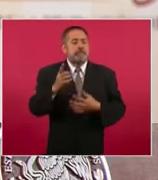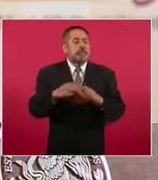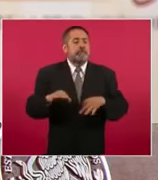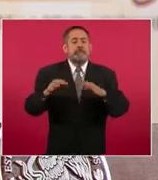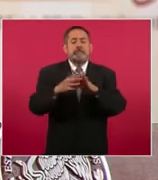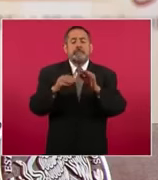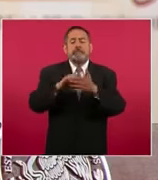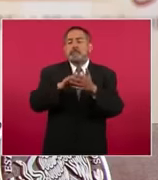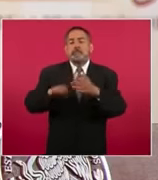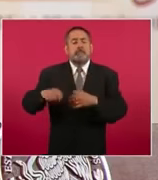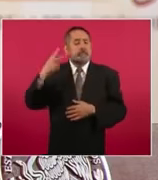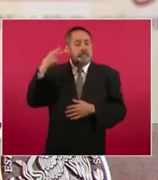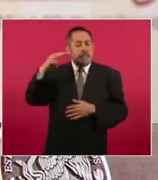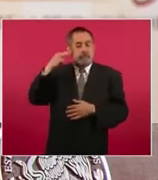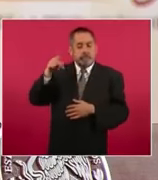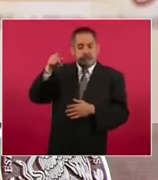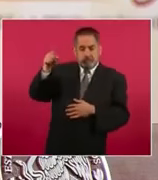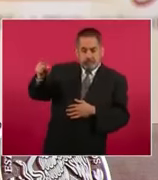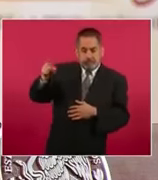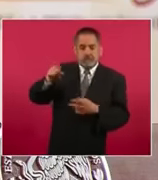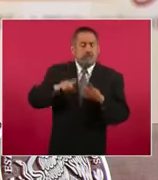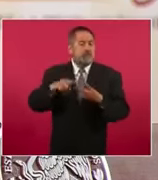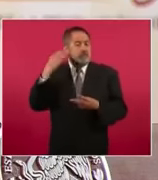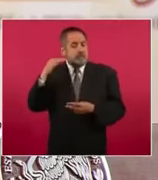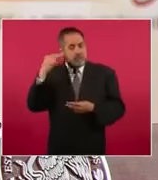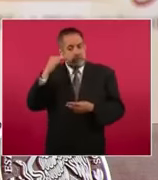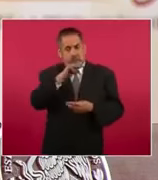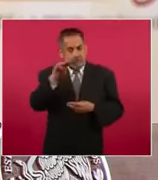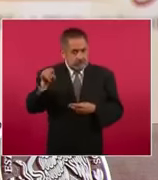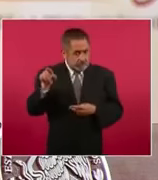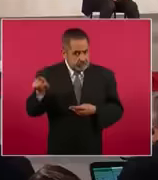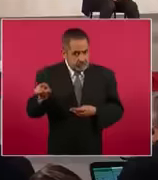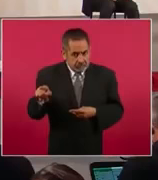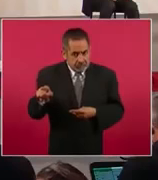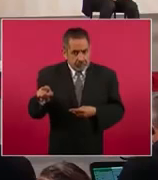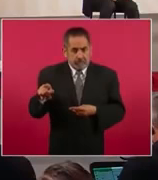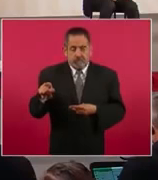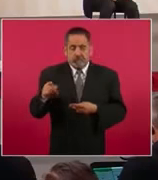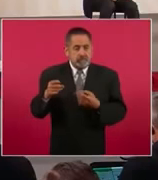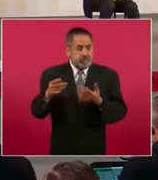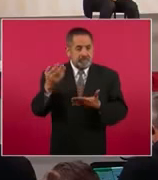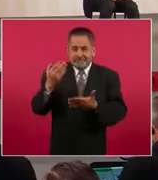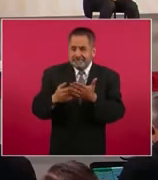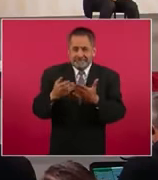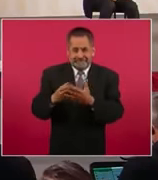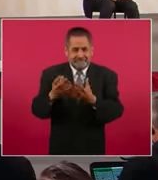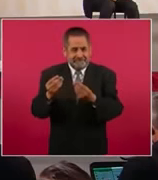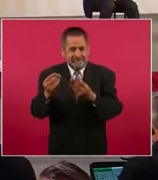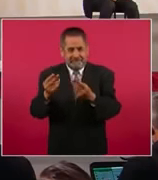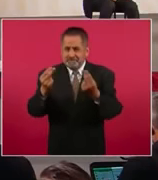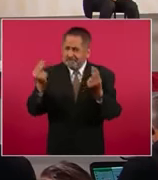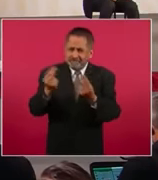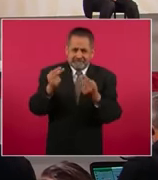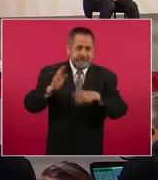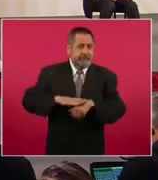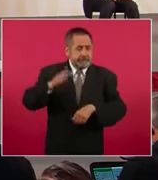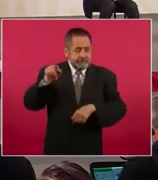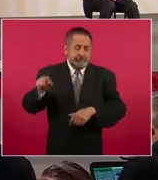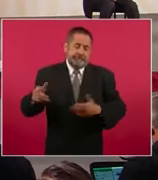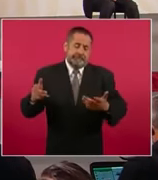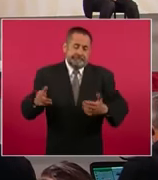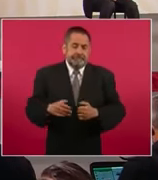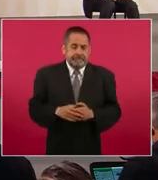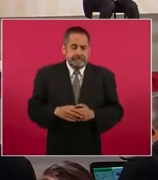que hay estados como Veracruz, por ejemplo, o Michoacán, que tienen un número, que concentran un número importante de la necesidad. Y